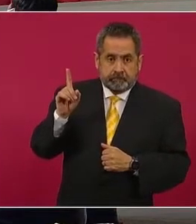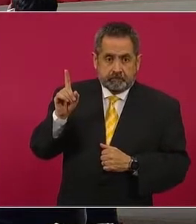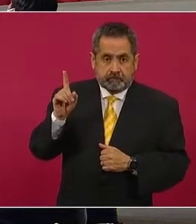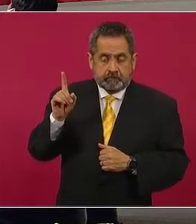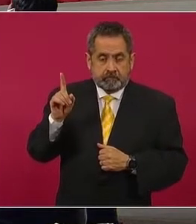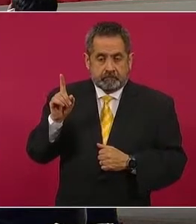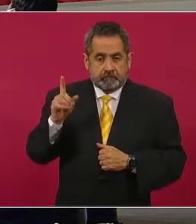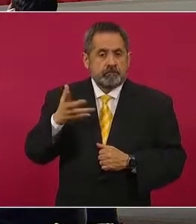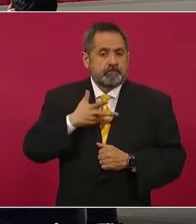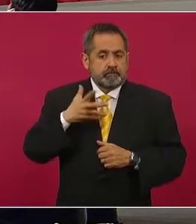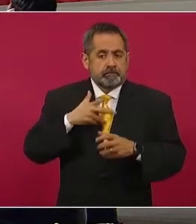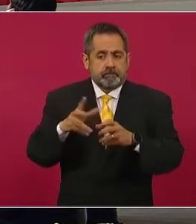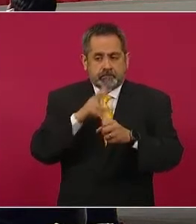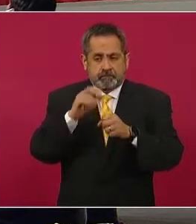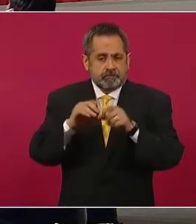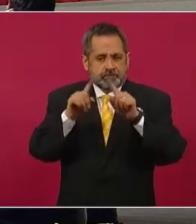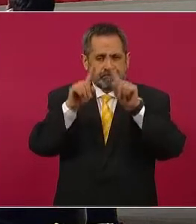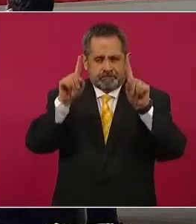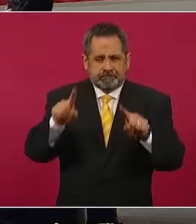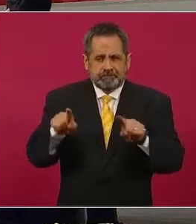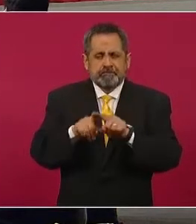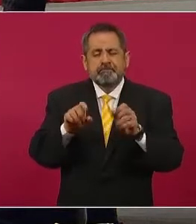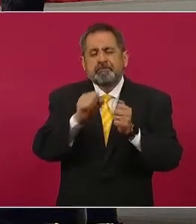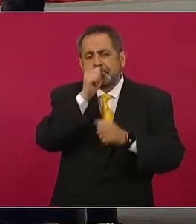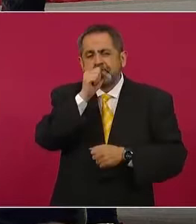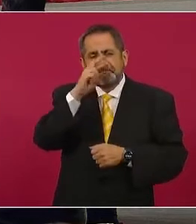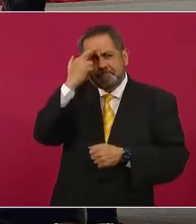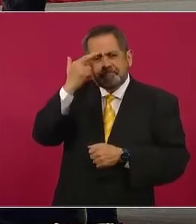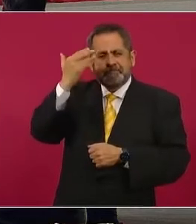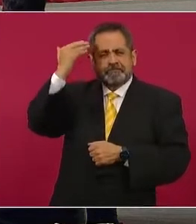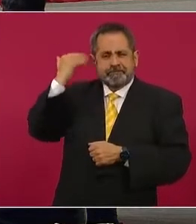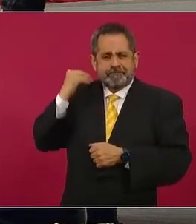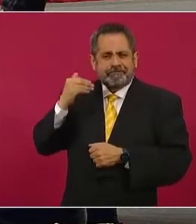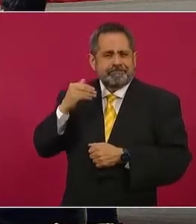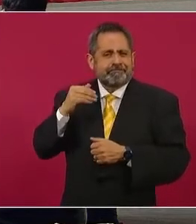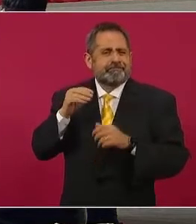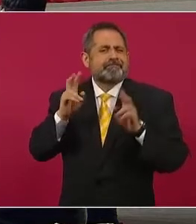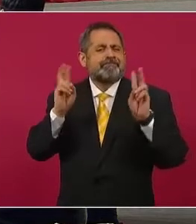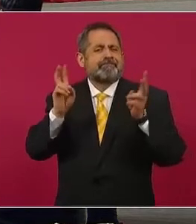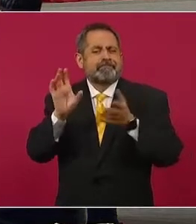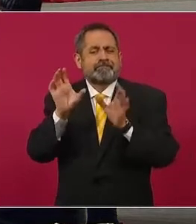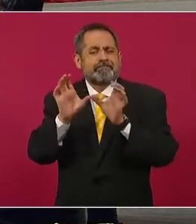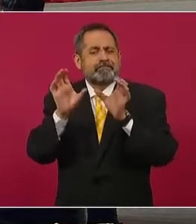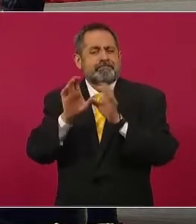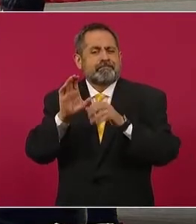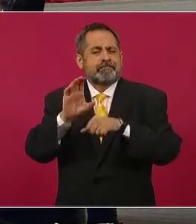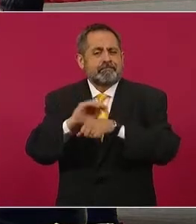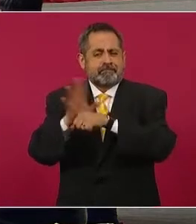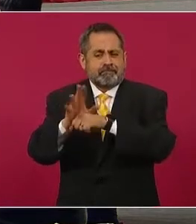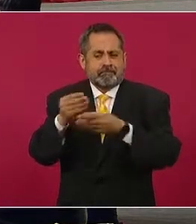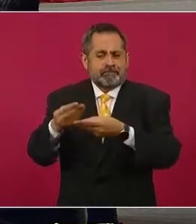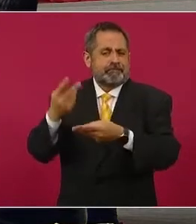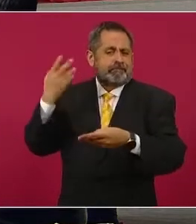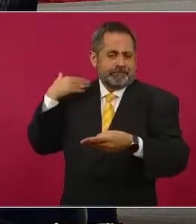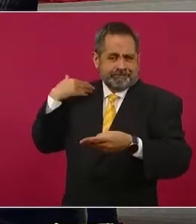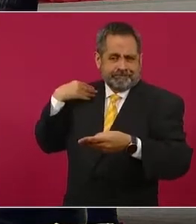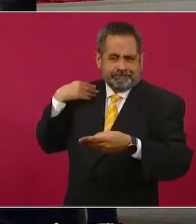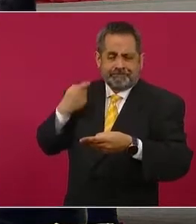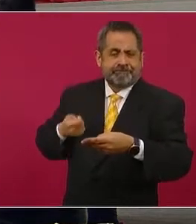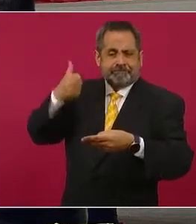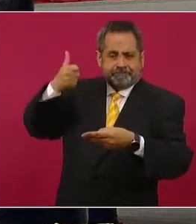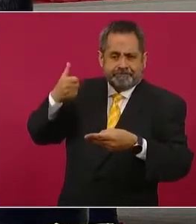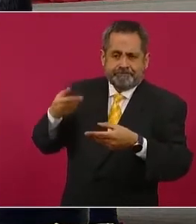cuenta con su esquema completo de vacunación. Recordemos que está el certificado de vacunación contra COVID el pasado, el de primera